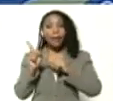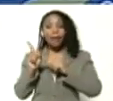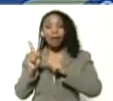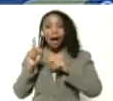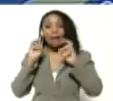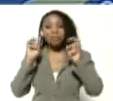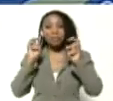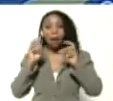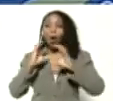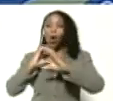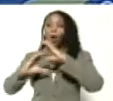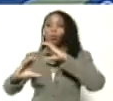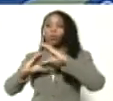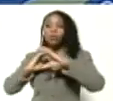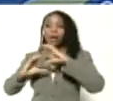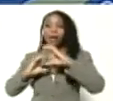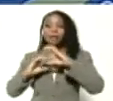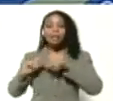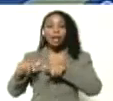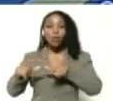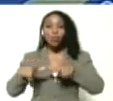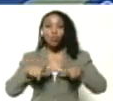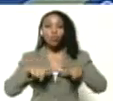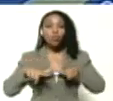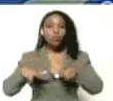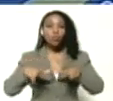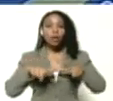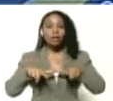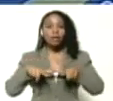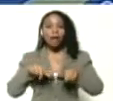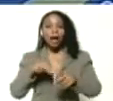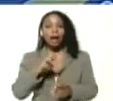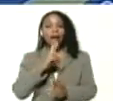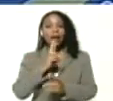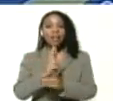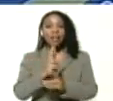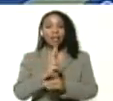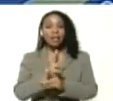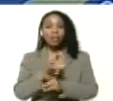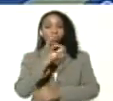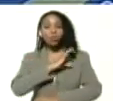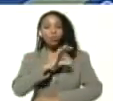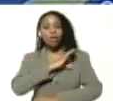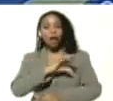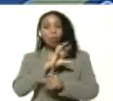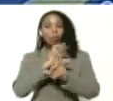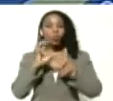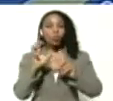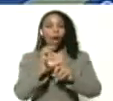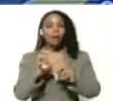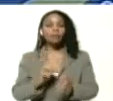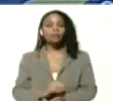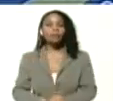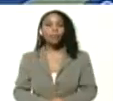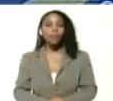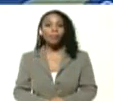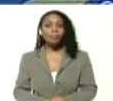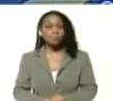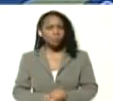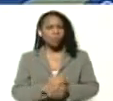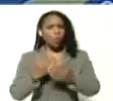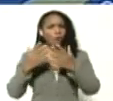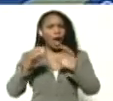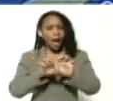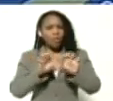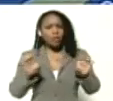La comunicación se lugariza en las redes socioculturales. Una educación en